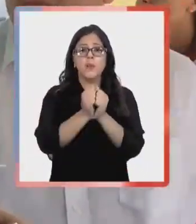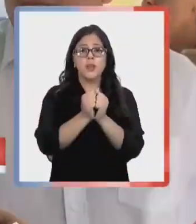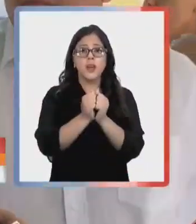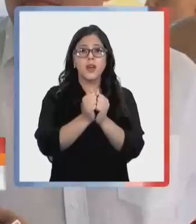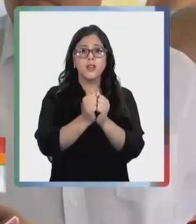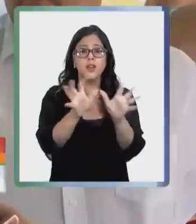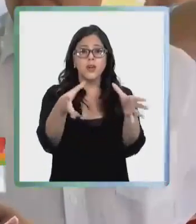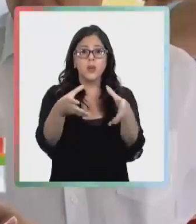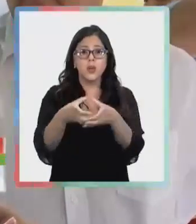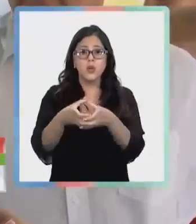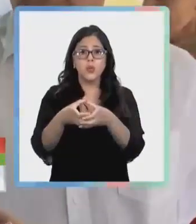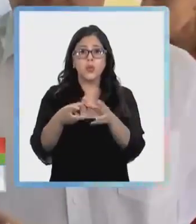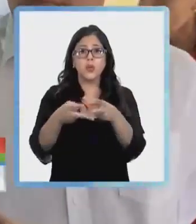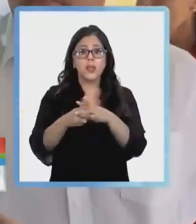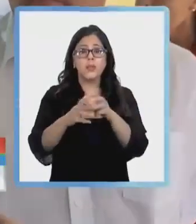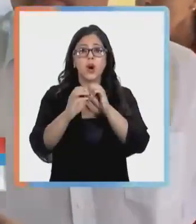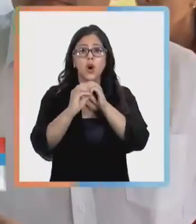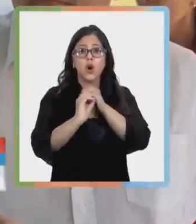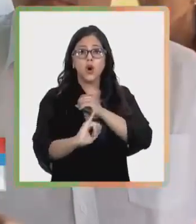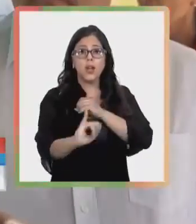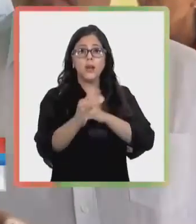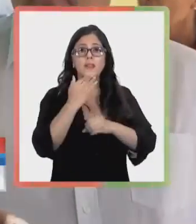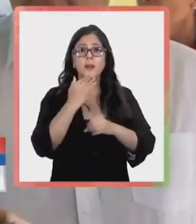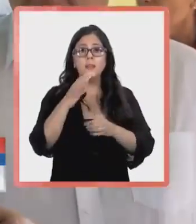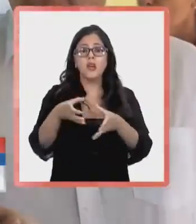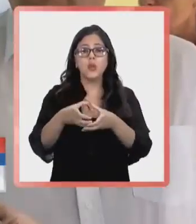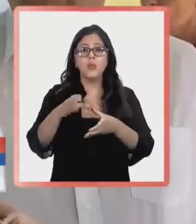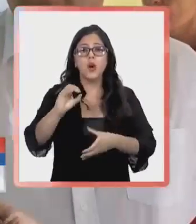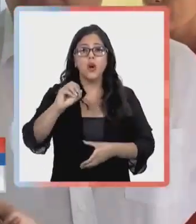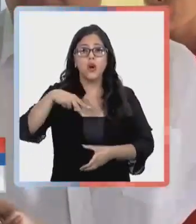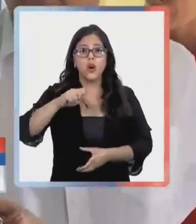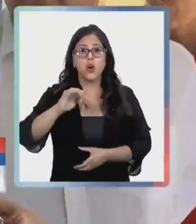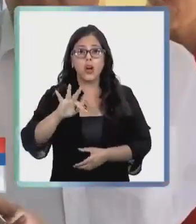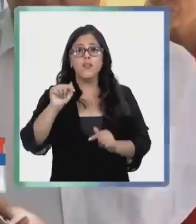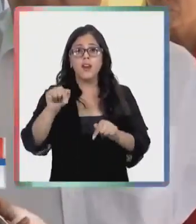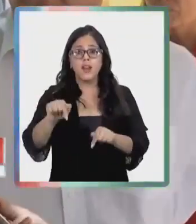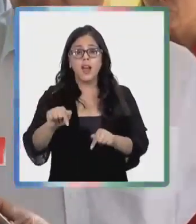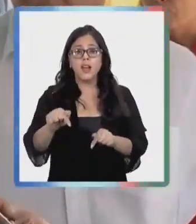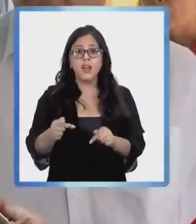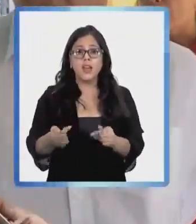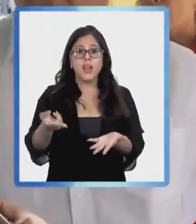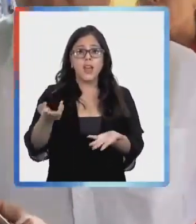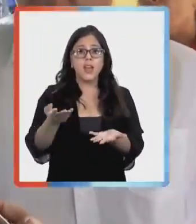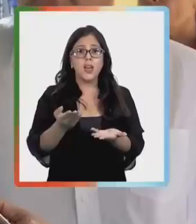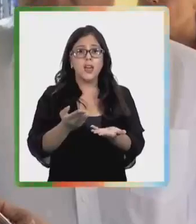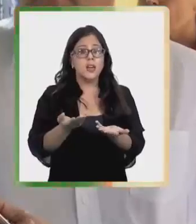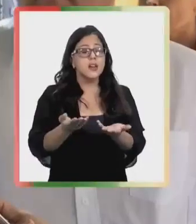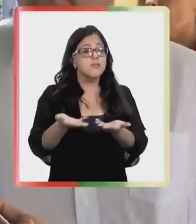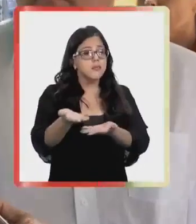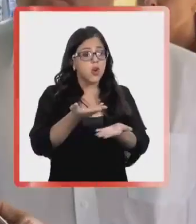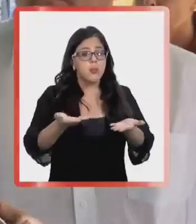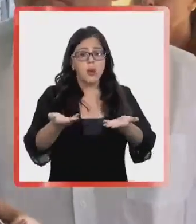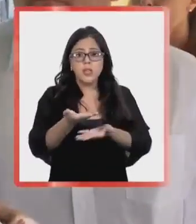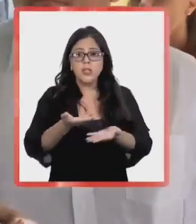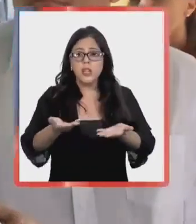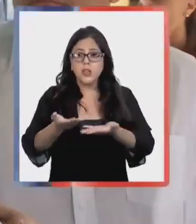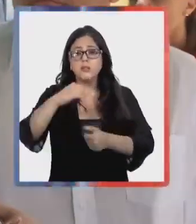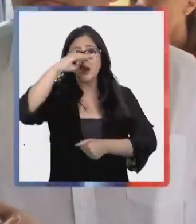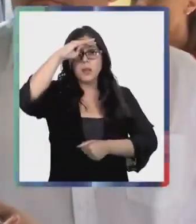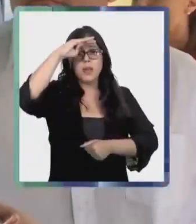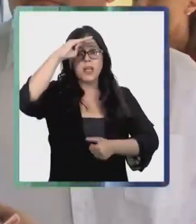los respectivos equipos técnicos, tanto de NEMI como de CUNAF, en donde estuvimos precisamente, uno, compartiendo